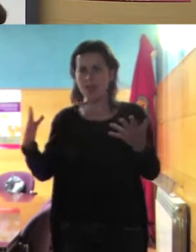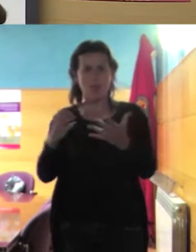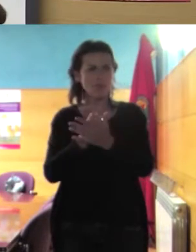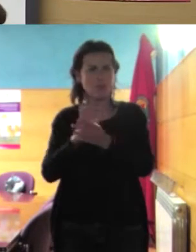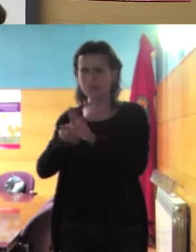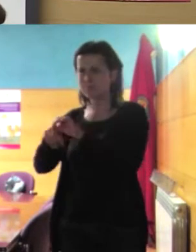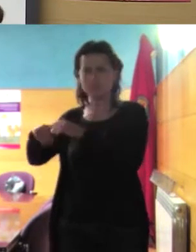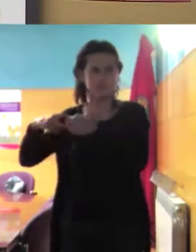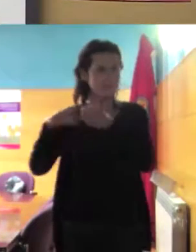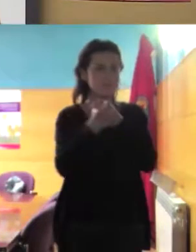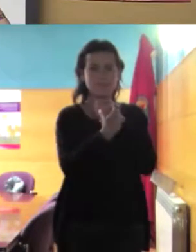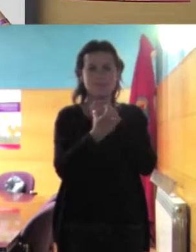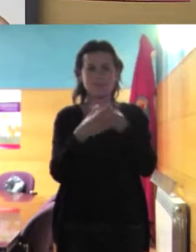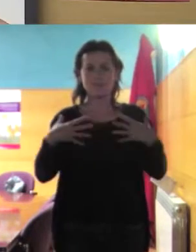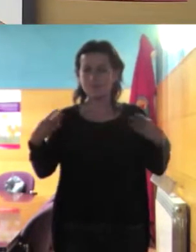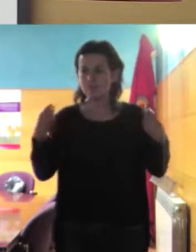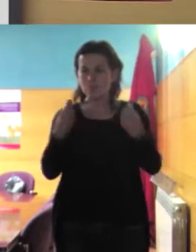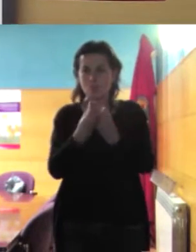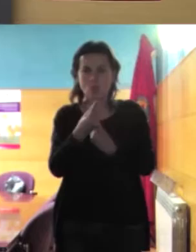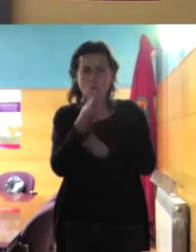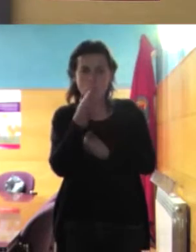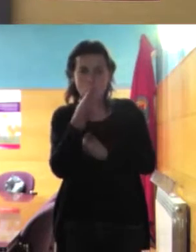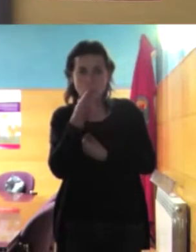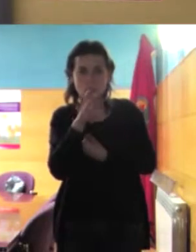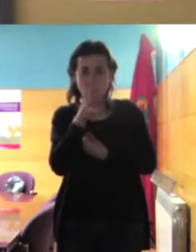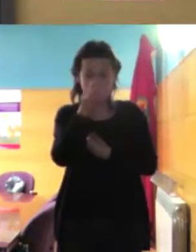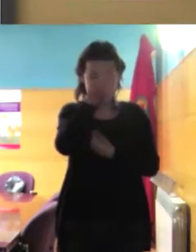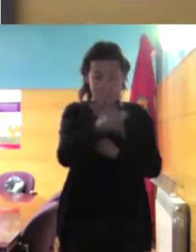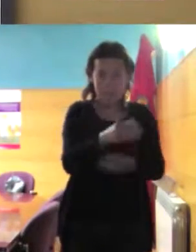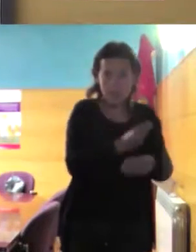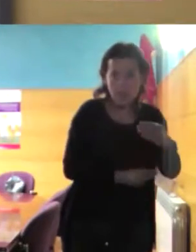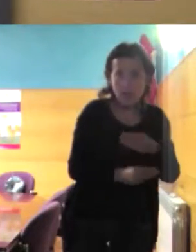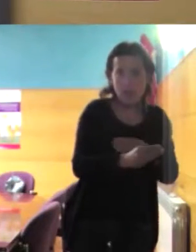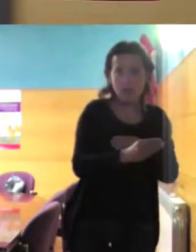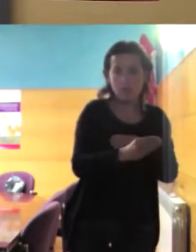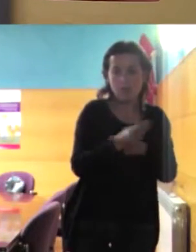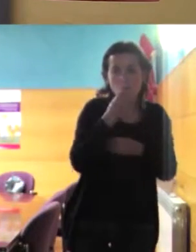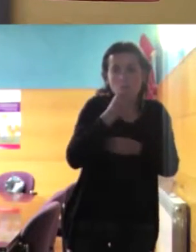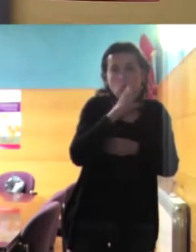juntos la persona autóctona comiendo un cuscús